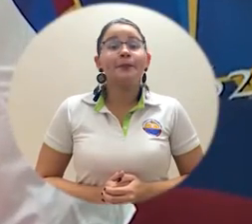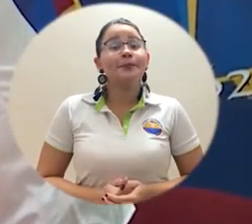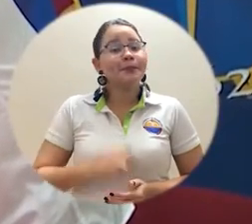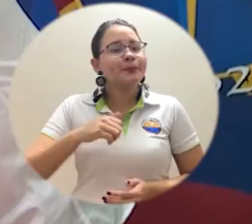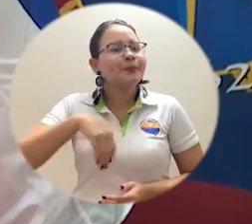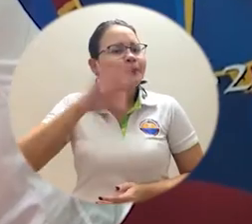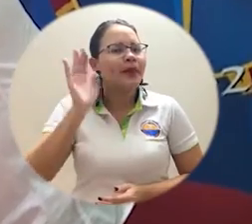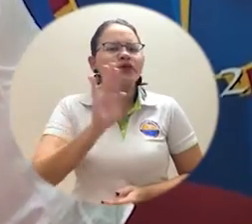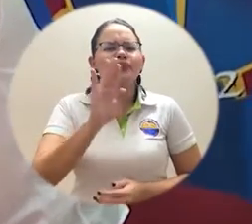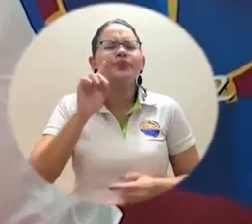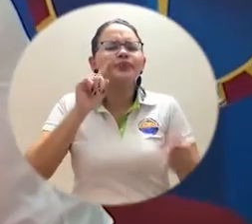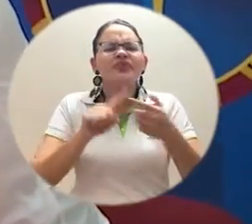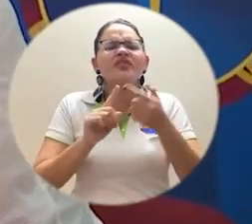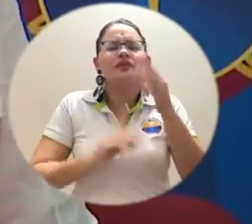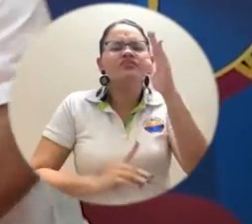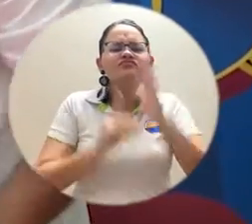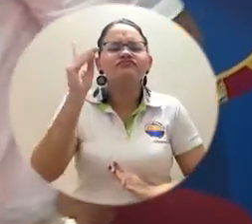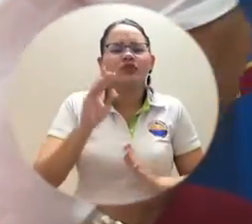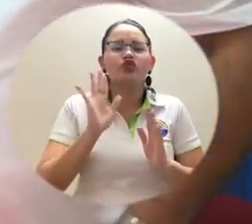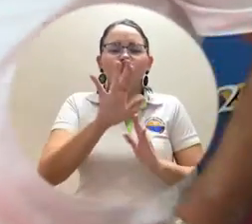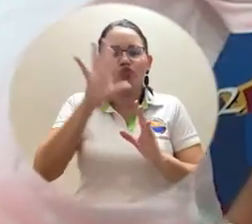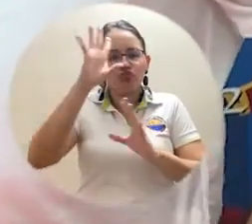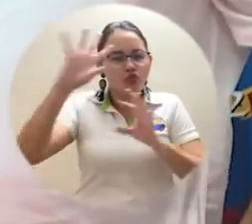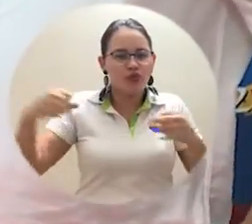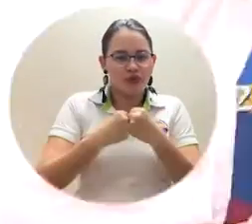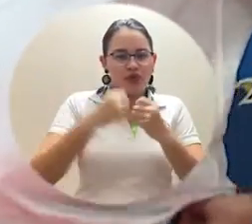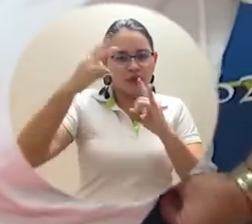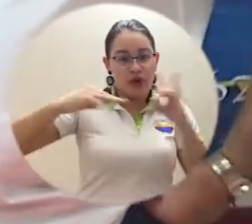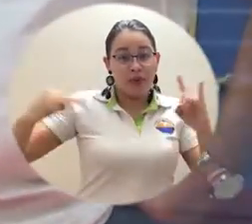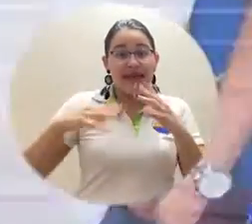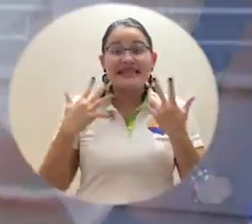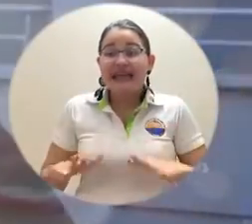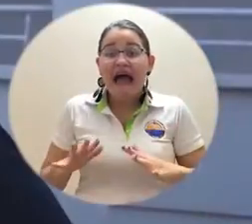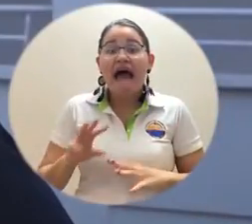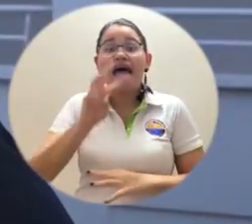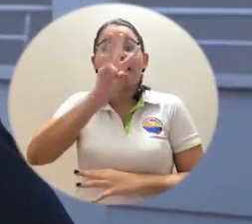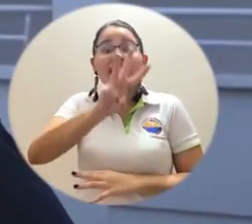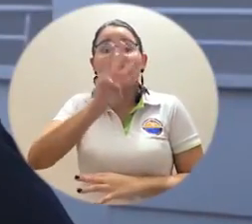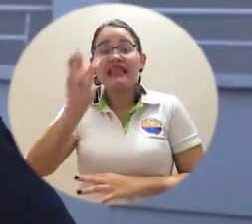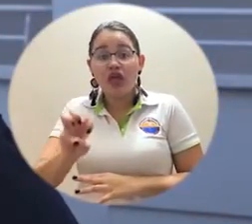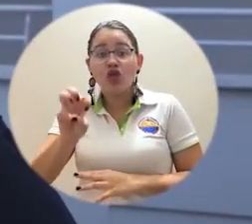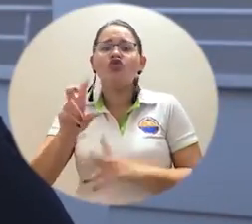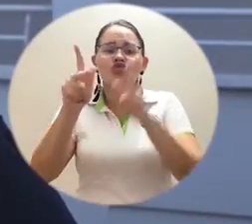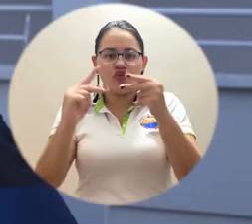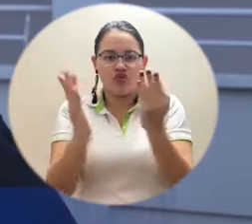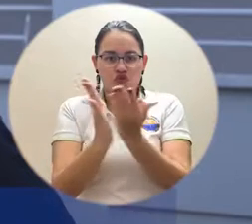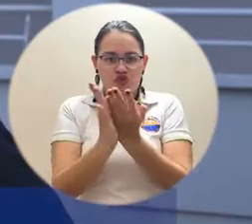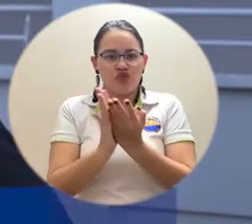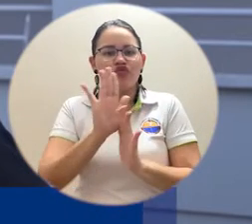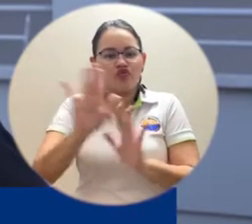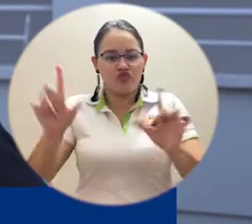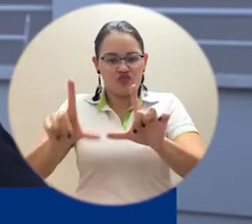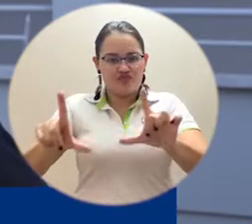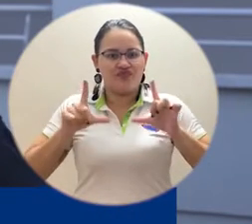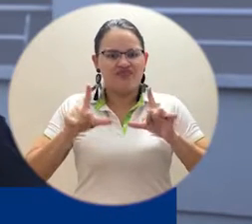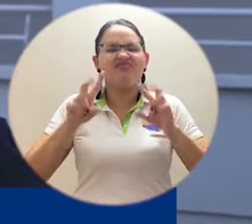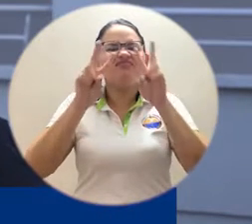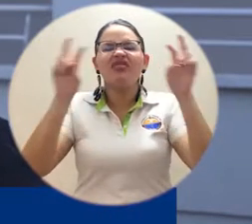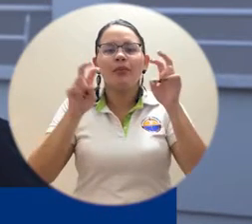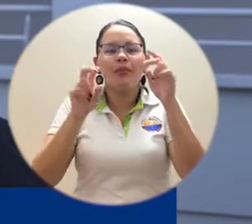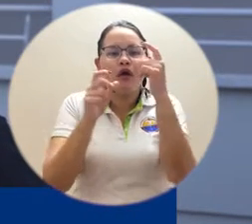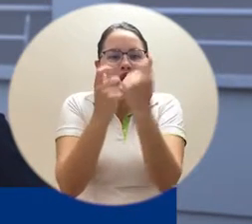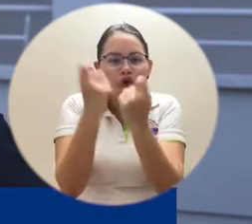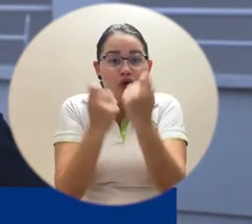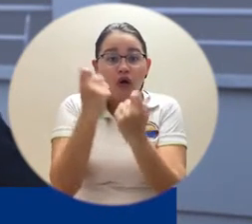En la ruta de desarrollo del convenio con Unimagdalena, ya en este semestre, 38 estudiantes egresados del Programa Técnico Profesional en